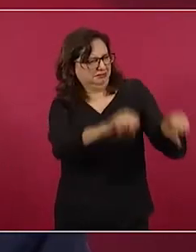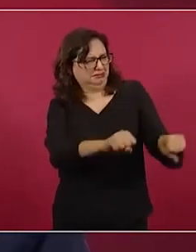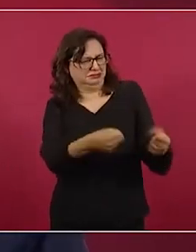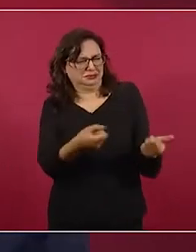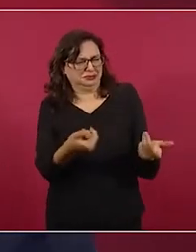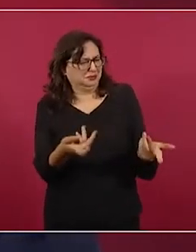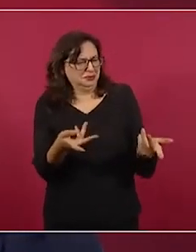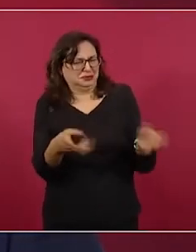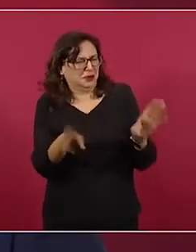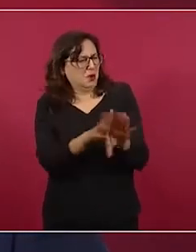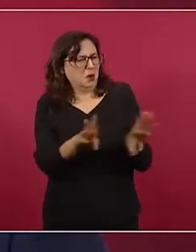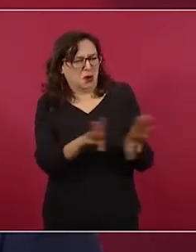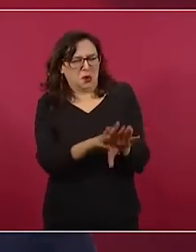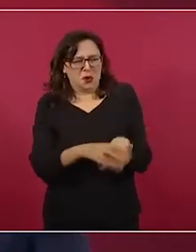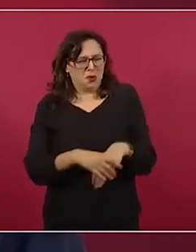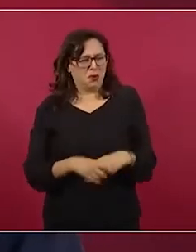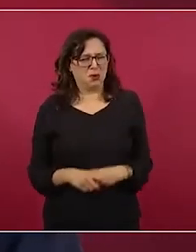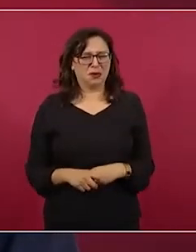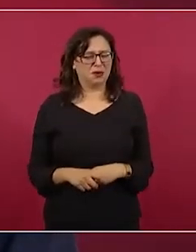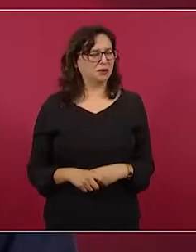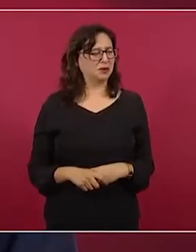Si vamos a esas,